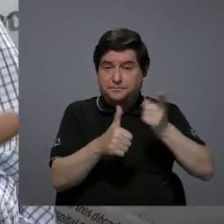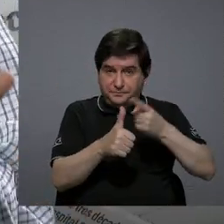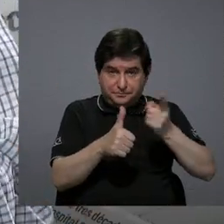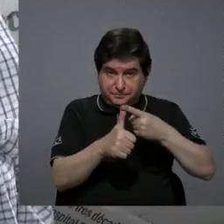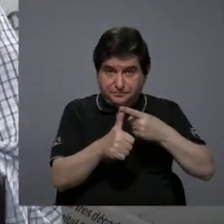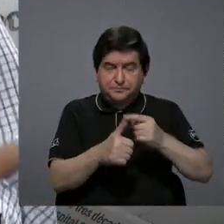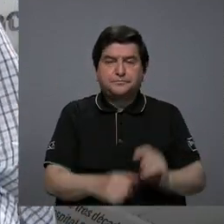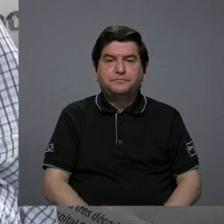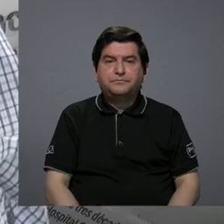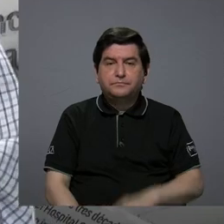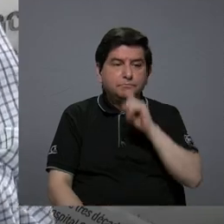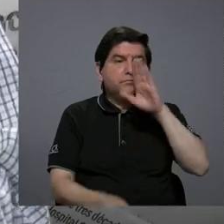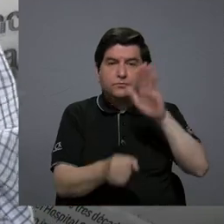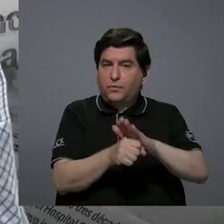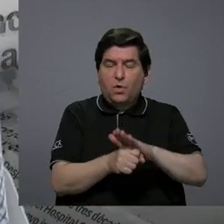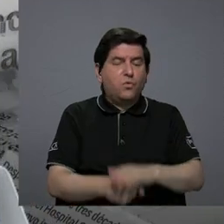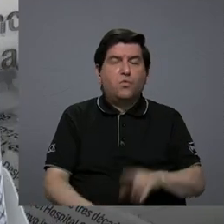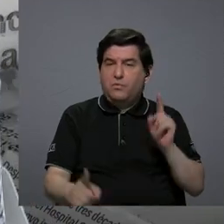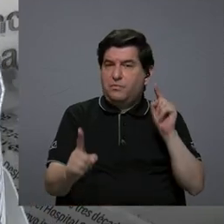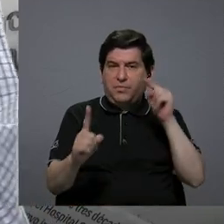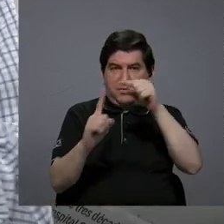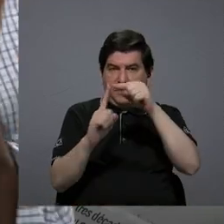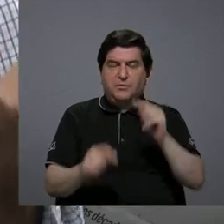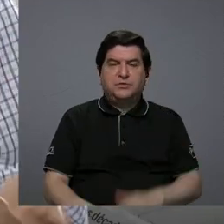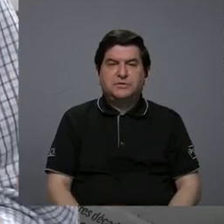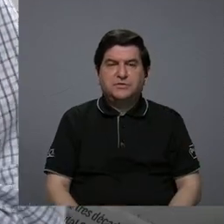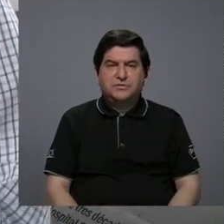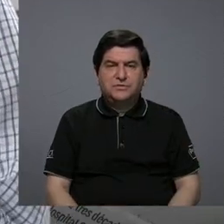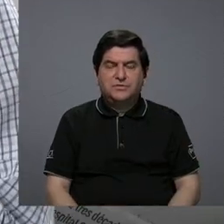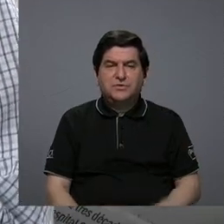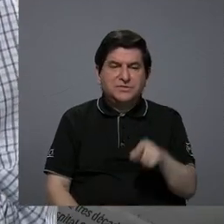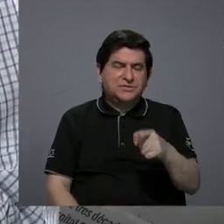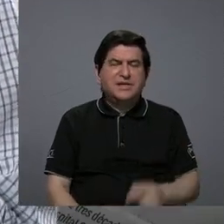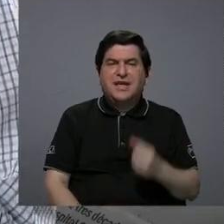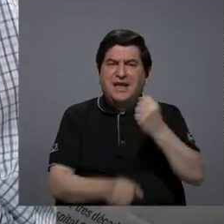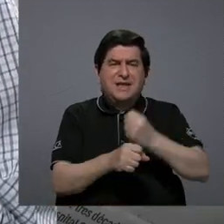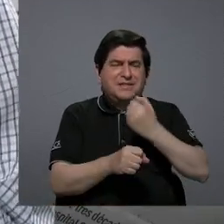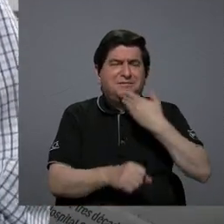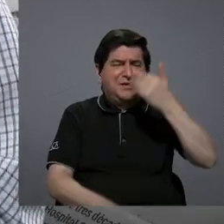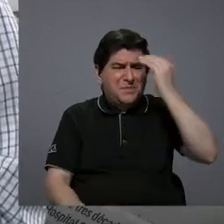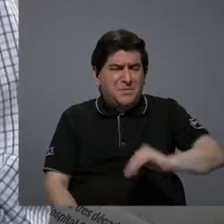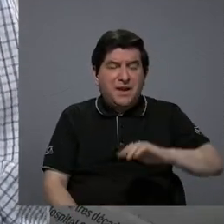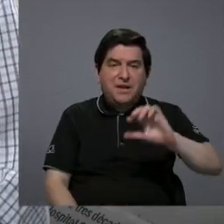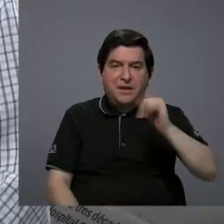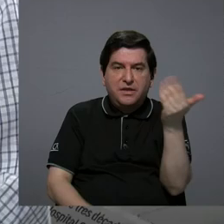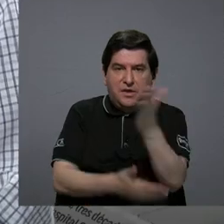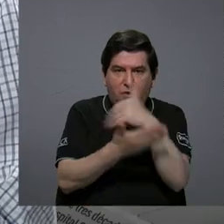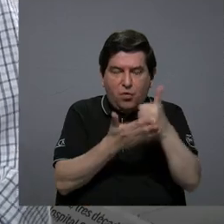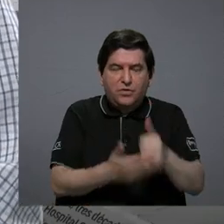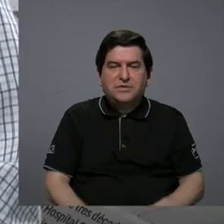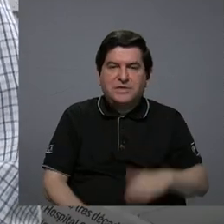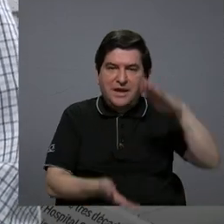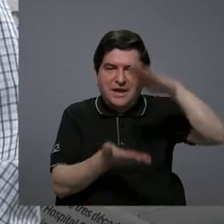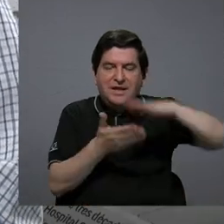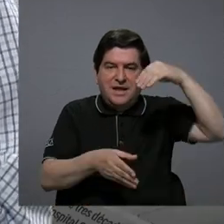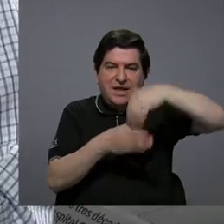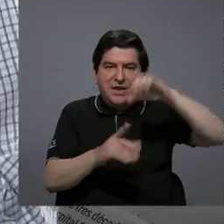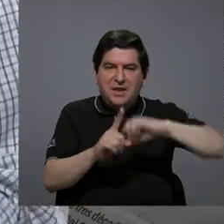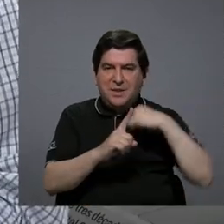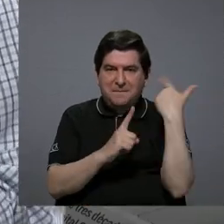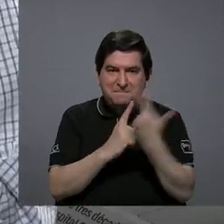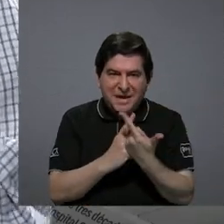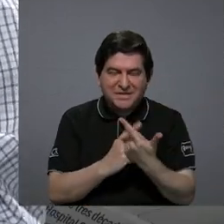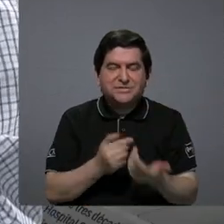no cumple su cometido, es decir, si hay una precarización del empleo y si del otro lado disminuye la inversión social,